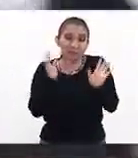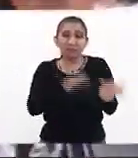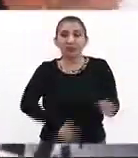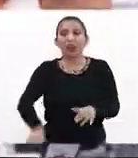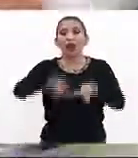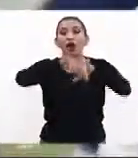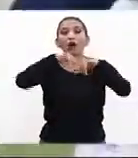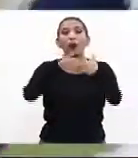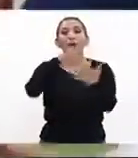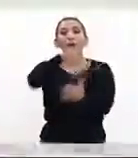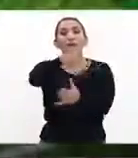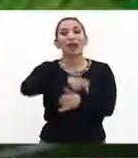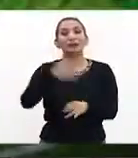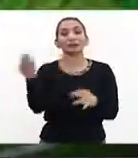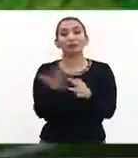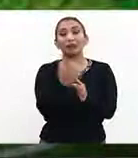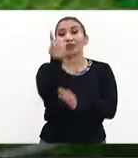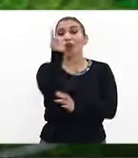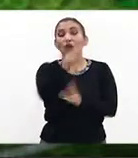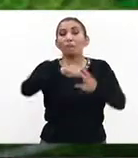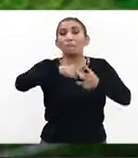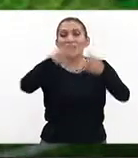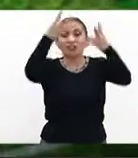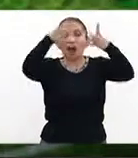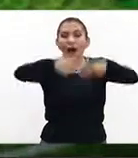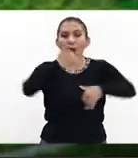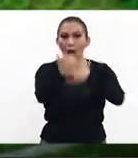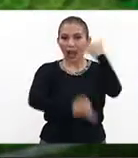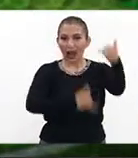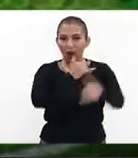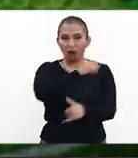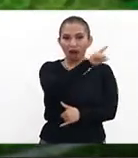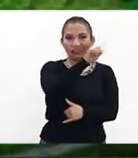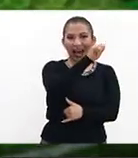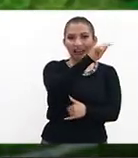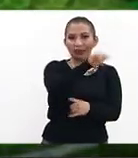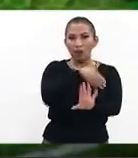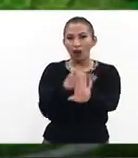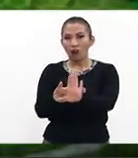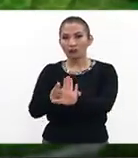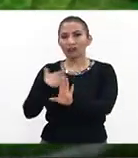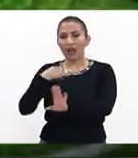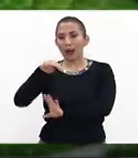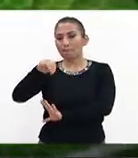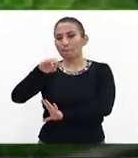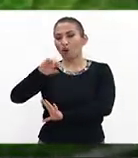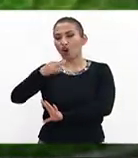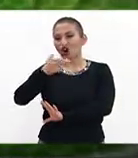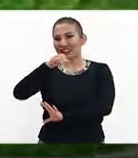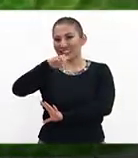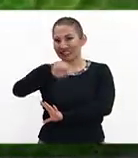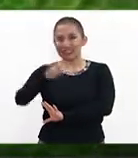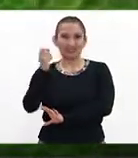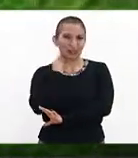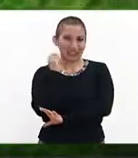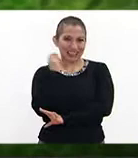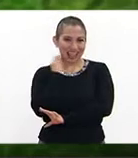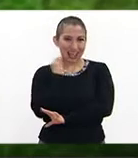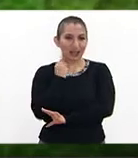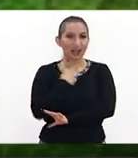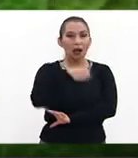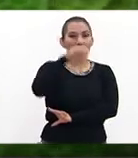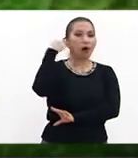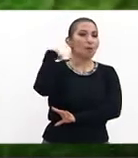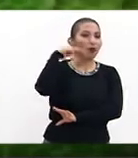Copa MX, jornada número uno, arranca con partidazos, Zacatepec contra el equipo de Murciélagos de los Mochis, Morelia contra